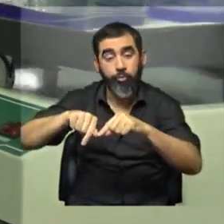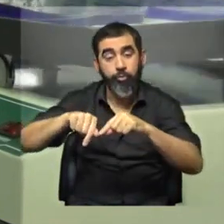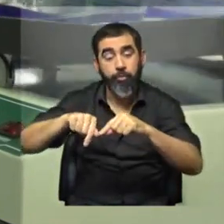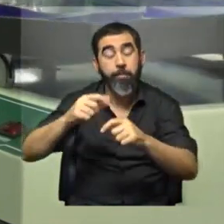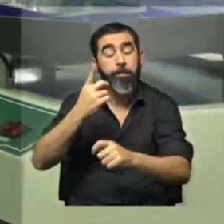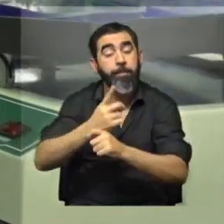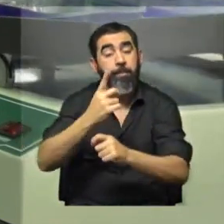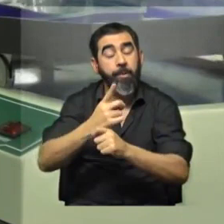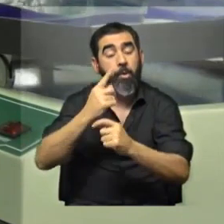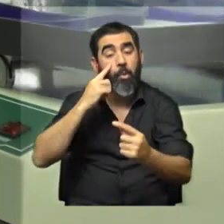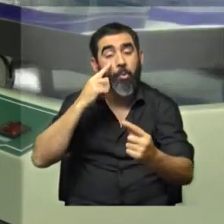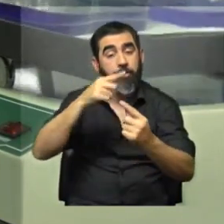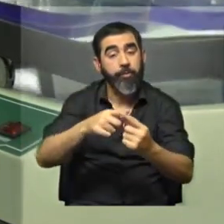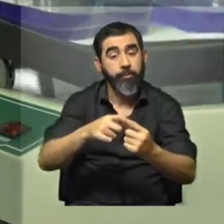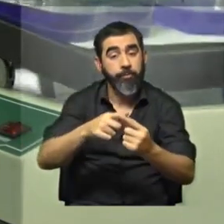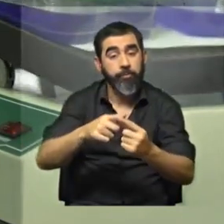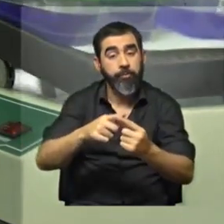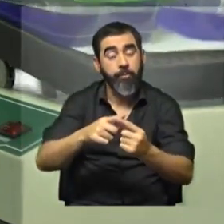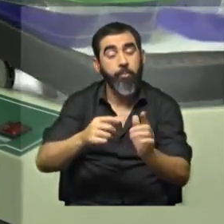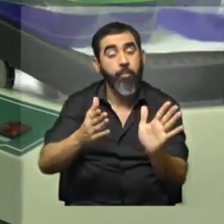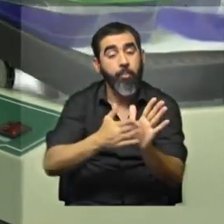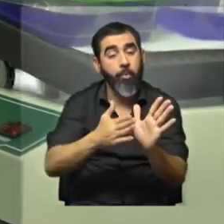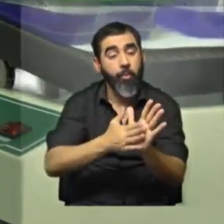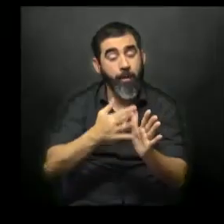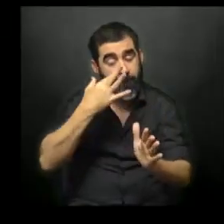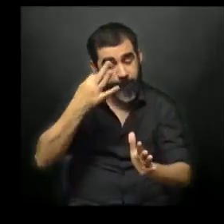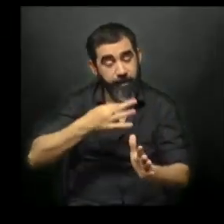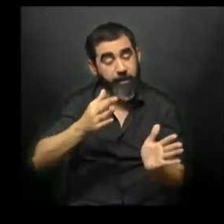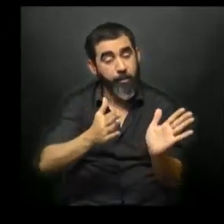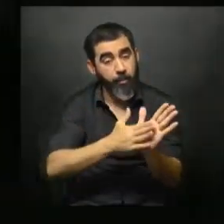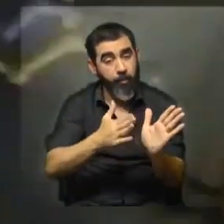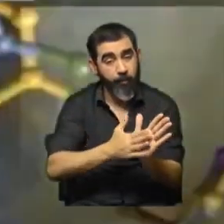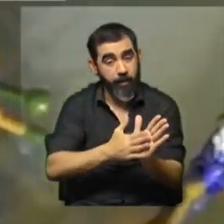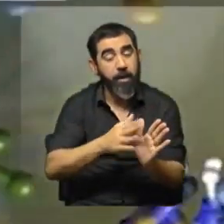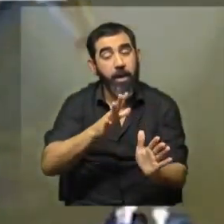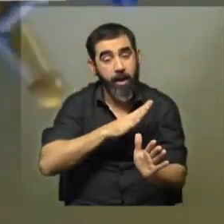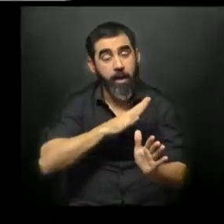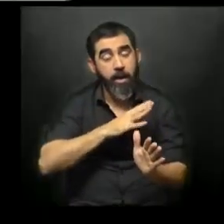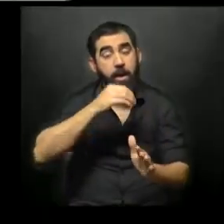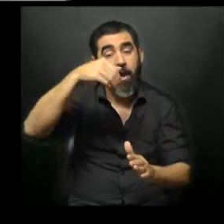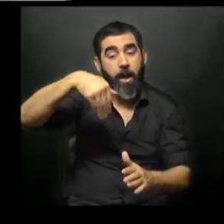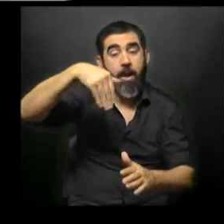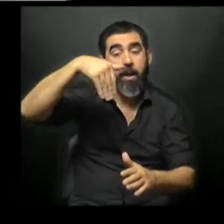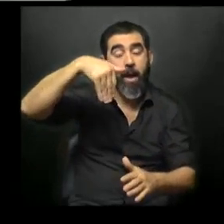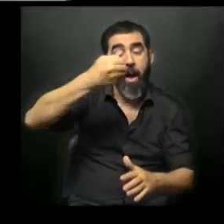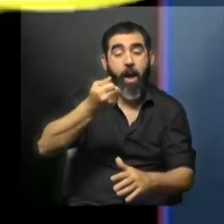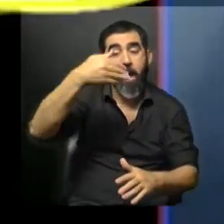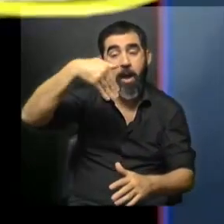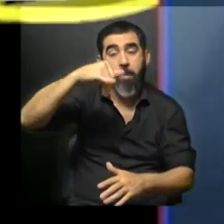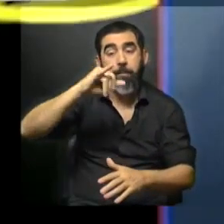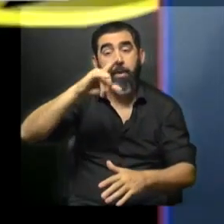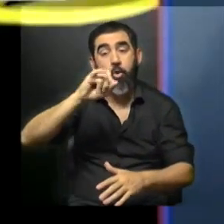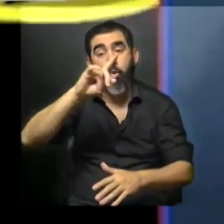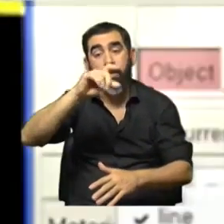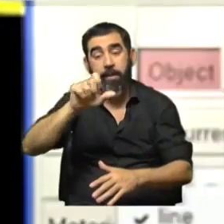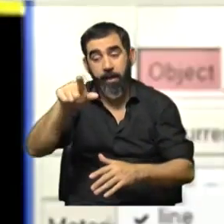en primer lugar, corroborar o comprobar que realmente existen los amiloides en el cáncer de vejiga, que es algo que no